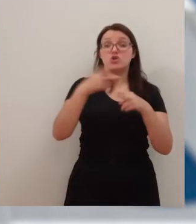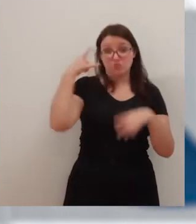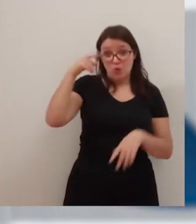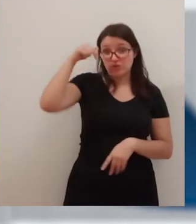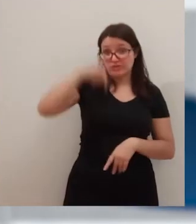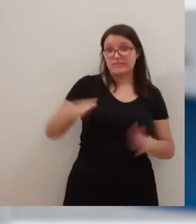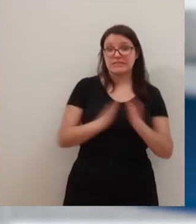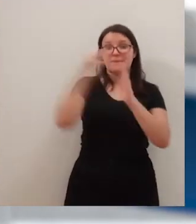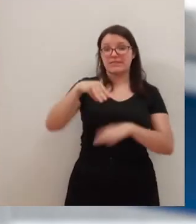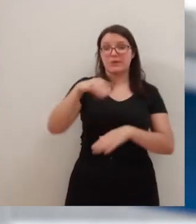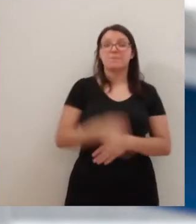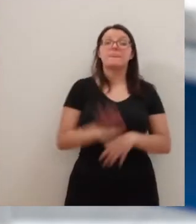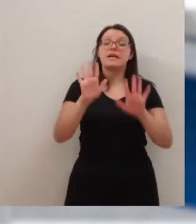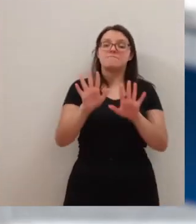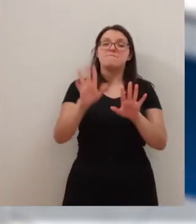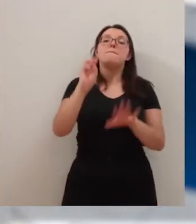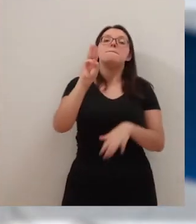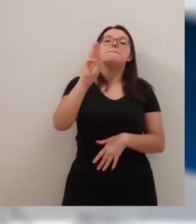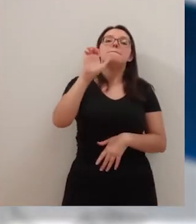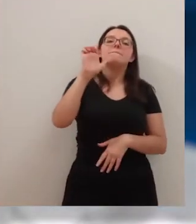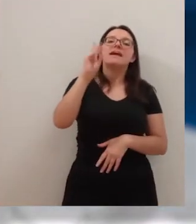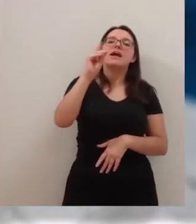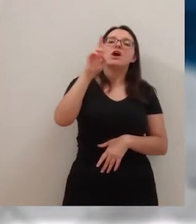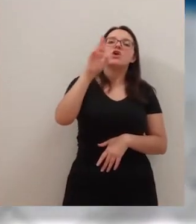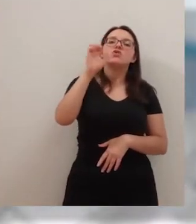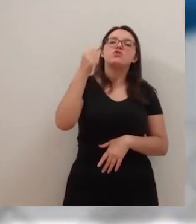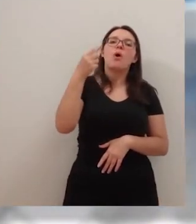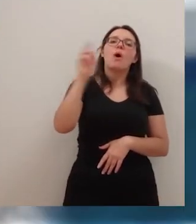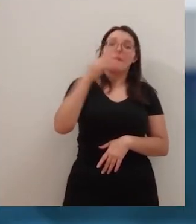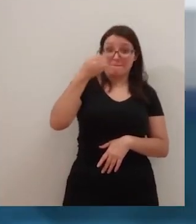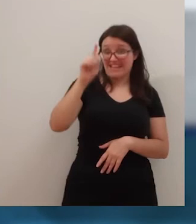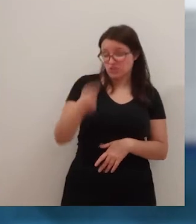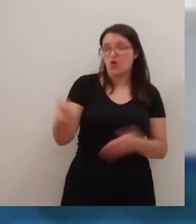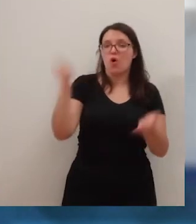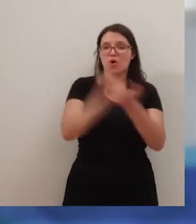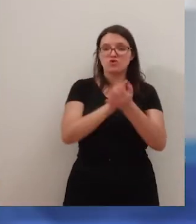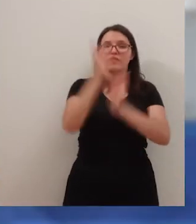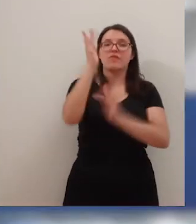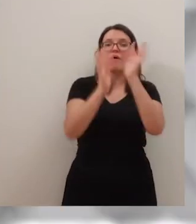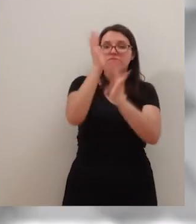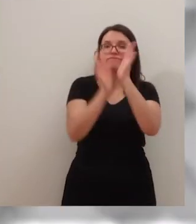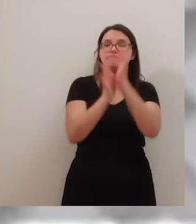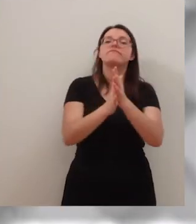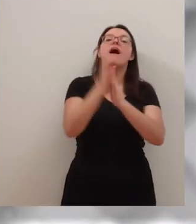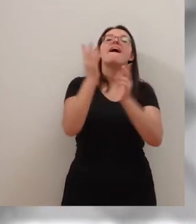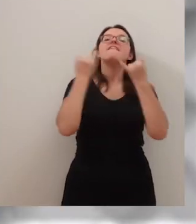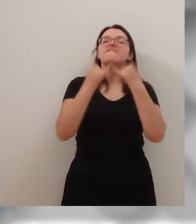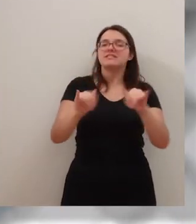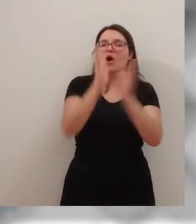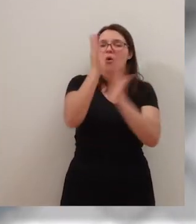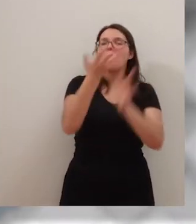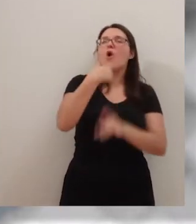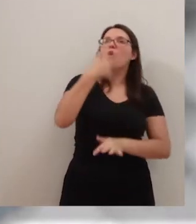San Mateos. Pero Blasco ha vuelto a pintar el cielo de colores en su tradicional fiesta del humo, una